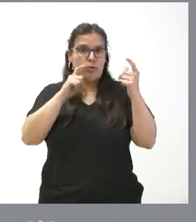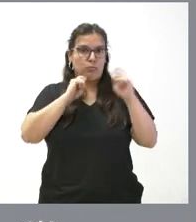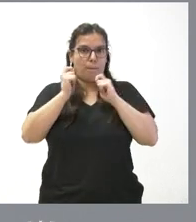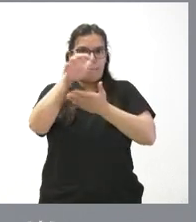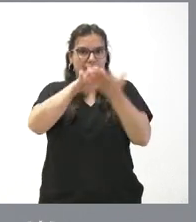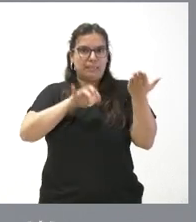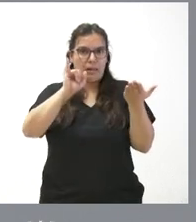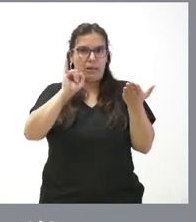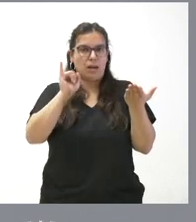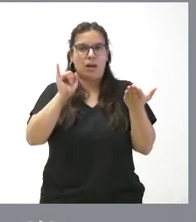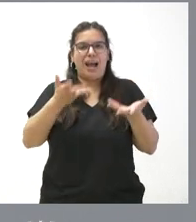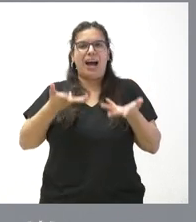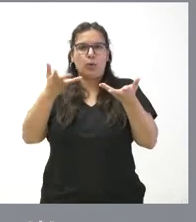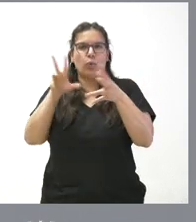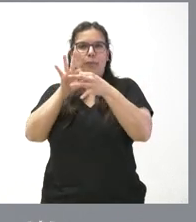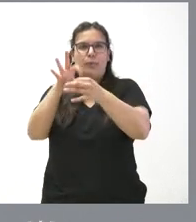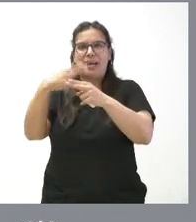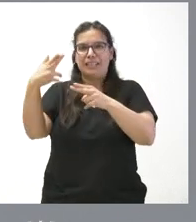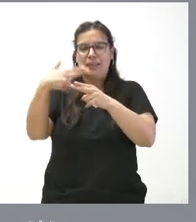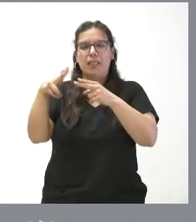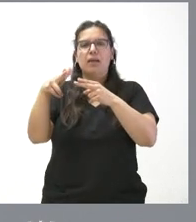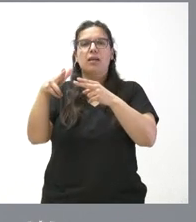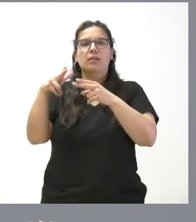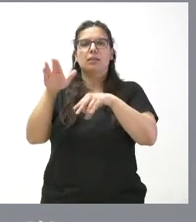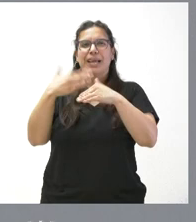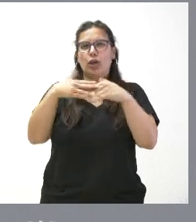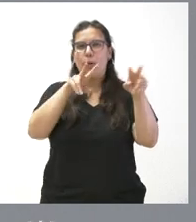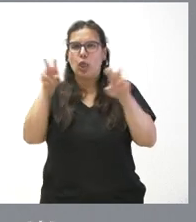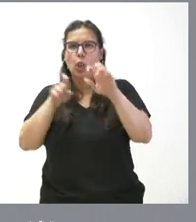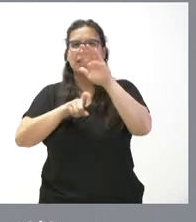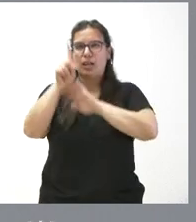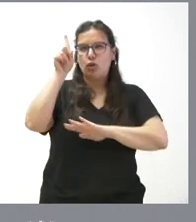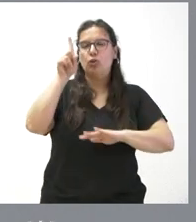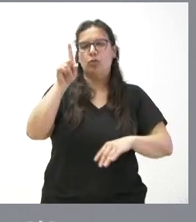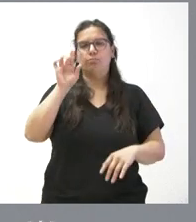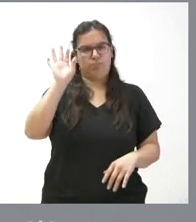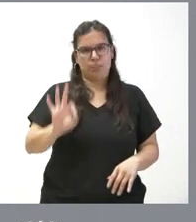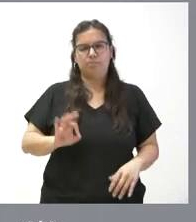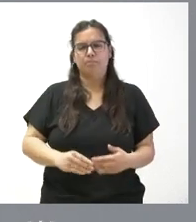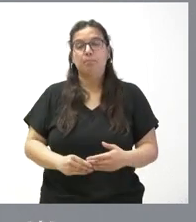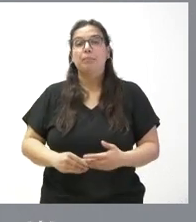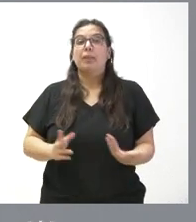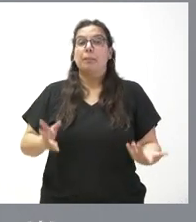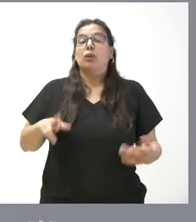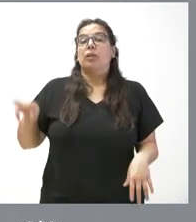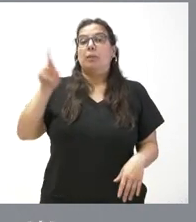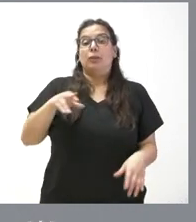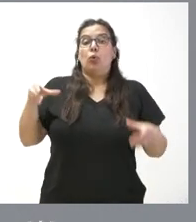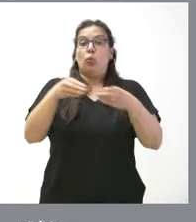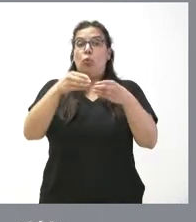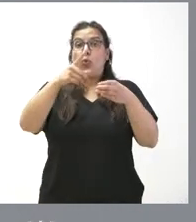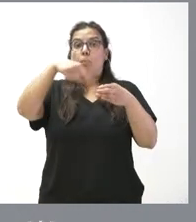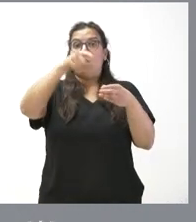que tenían que ver con actividades vinculadas a la innovación y al desarrollo en Castilla y León. Pero, insisto, el Grupo Siro